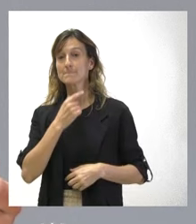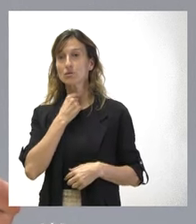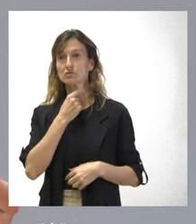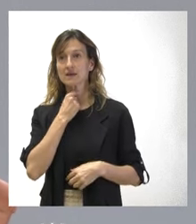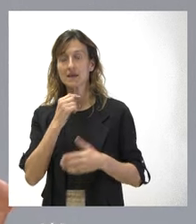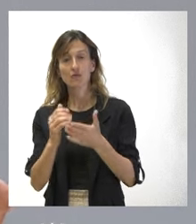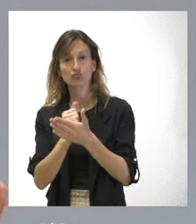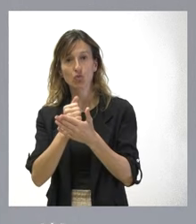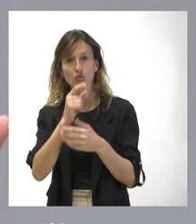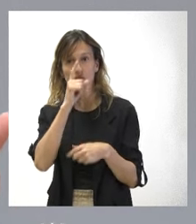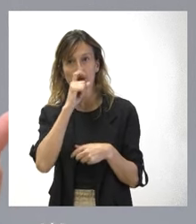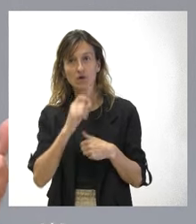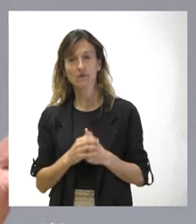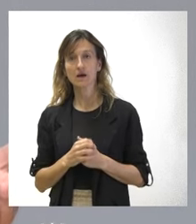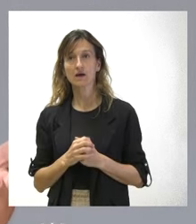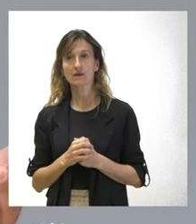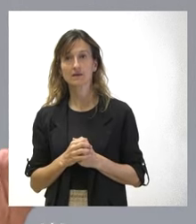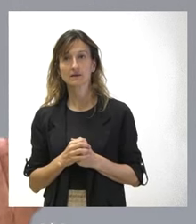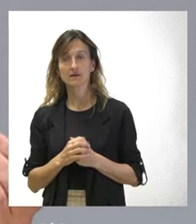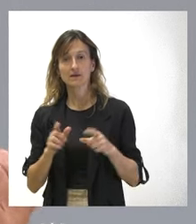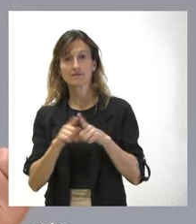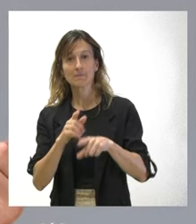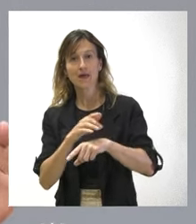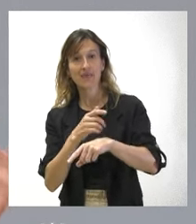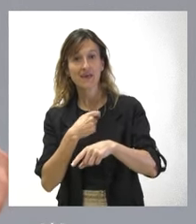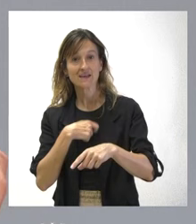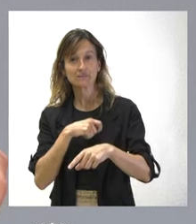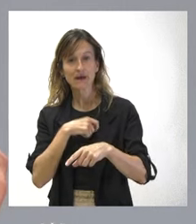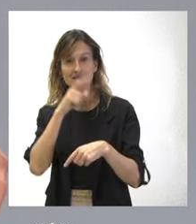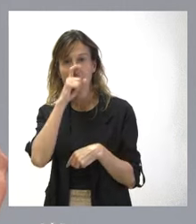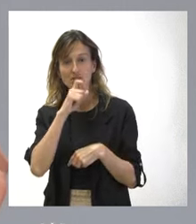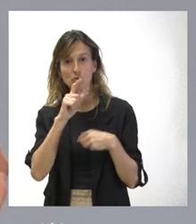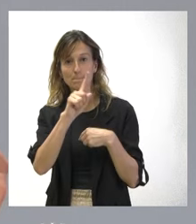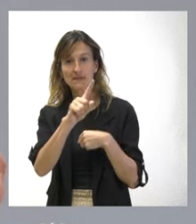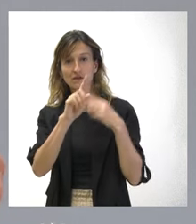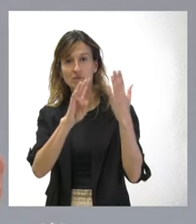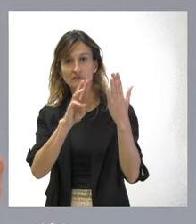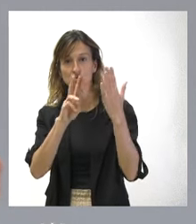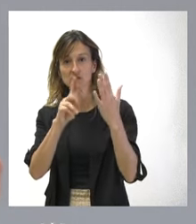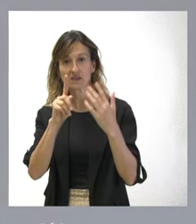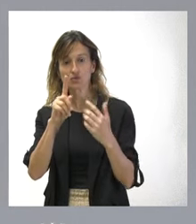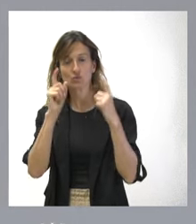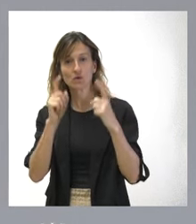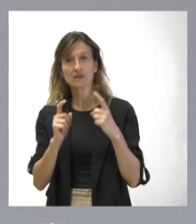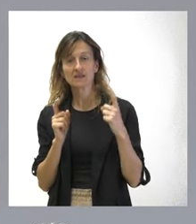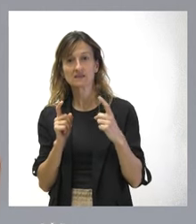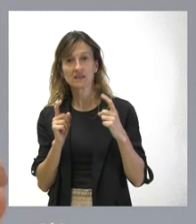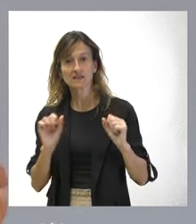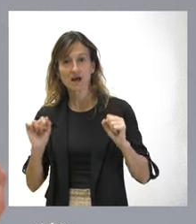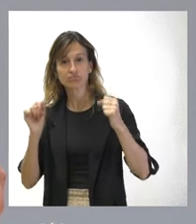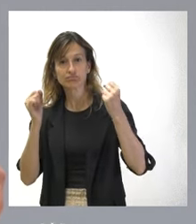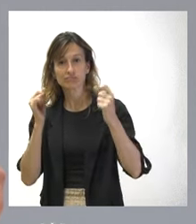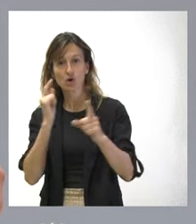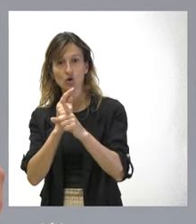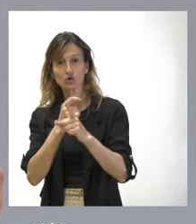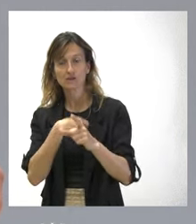el intento de golpe de Estado en España del año 1981 o que todos recordáramos